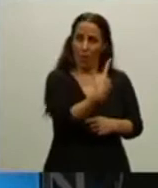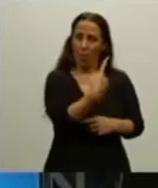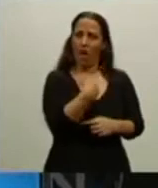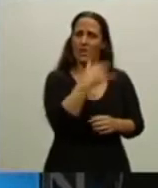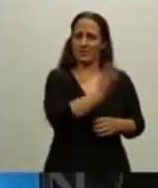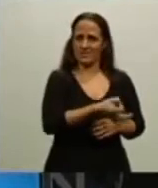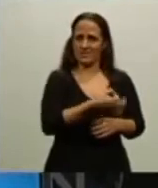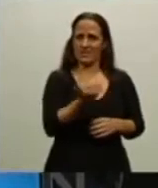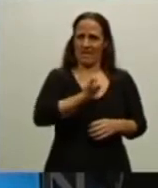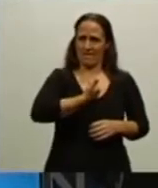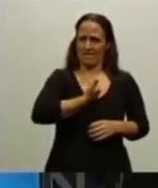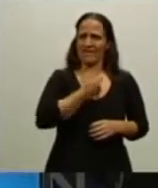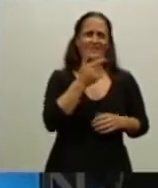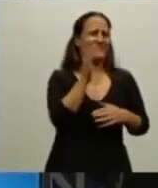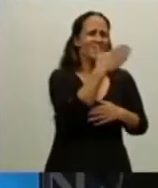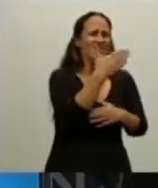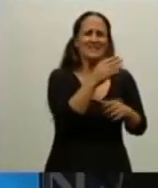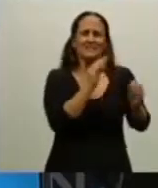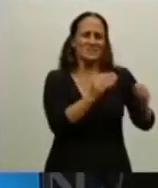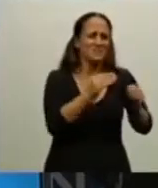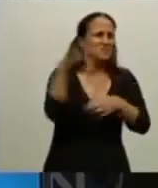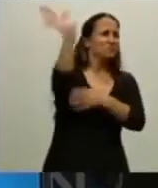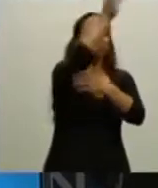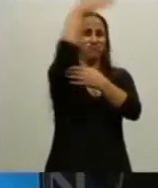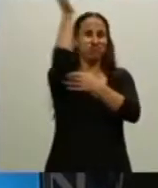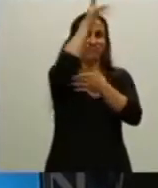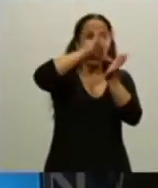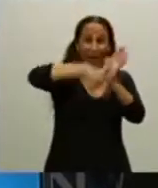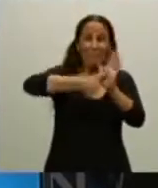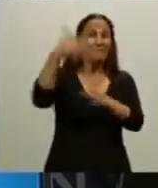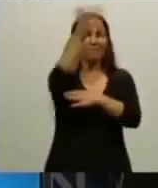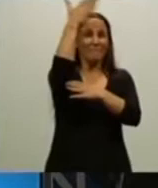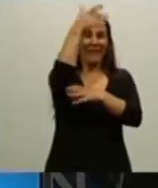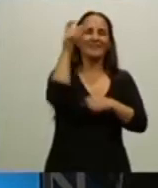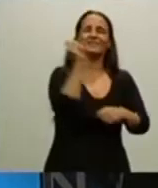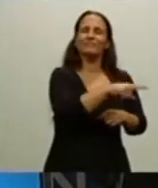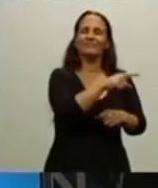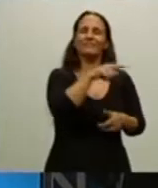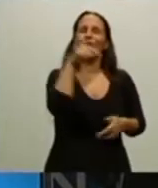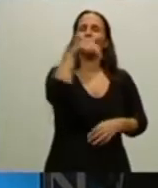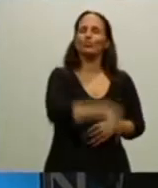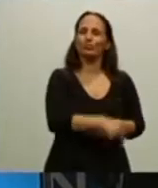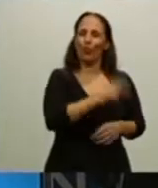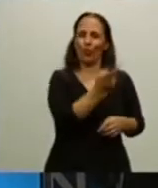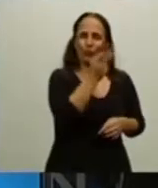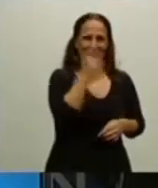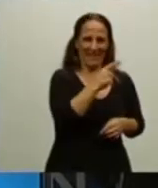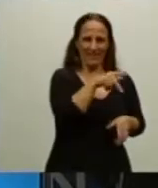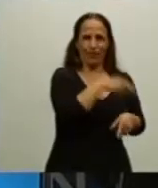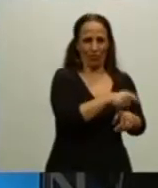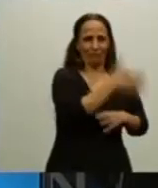Una, la más embarrada, la más sucia, la que más había flameado, la que había en el mausoleo de Néstor en el sur. Y la otra,